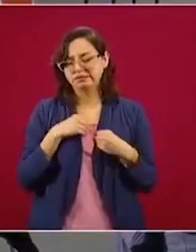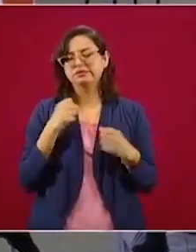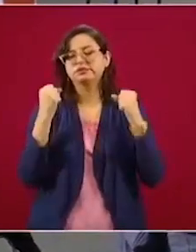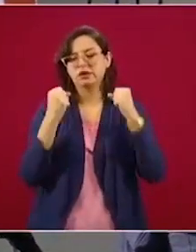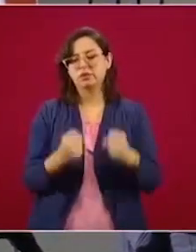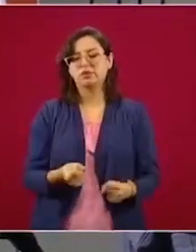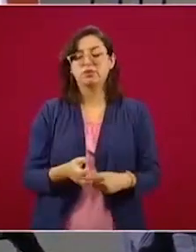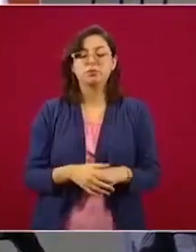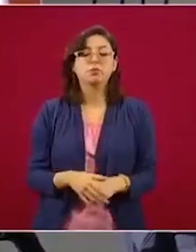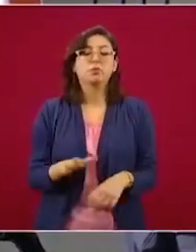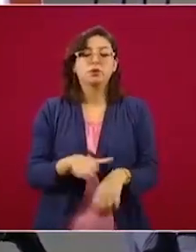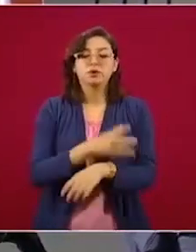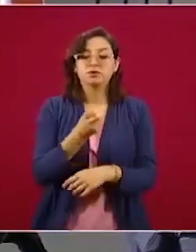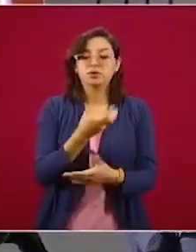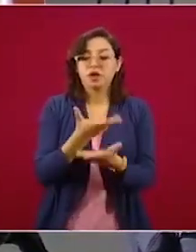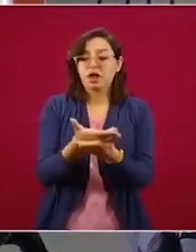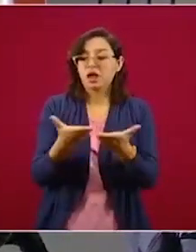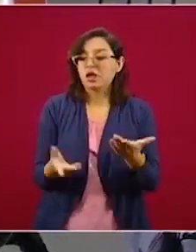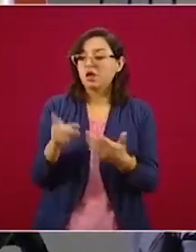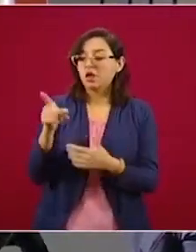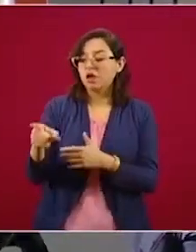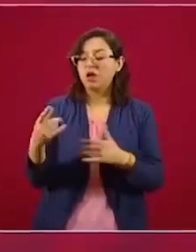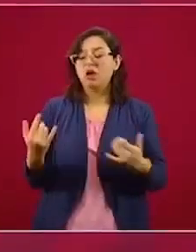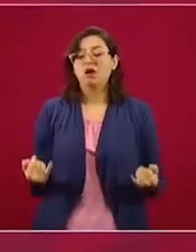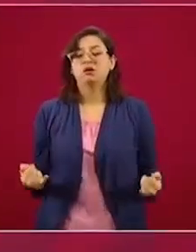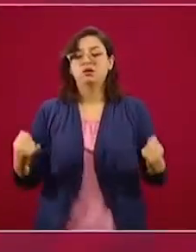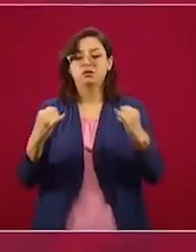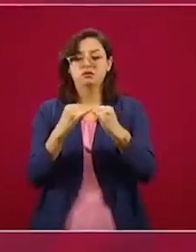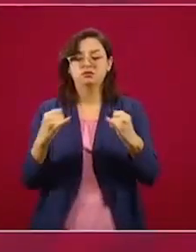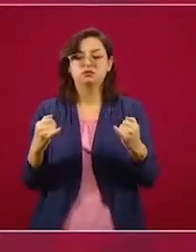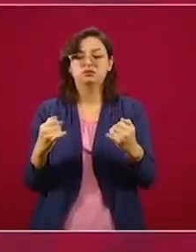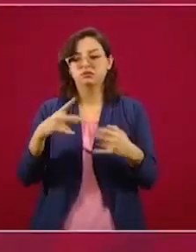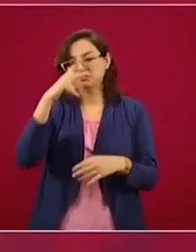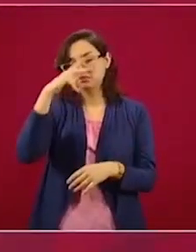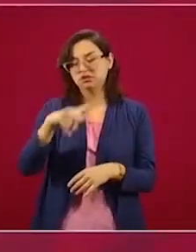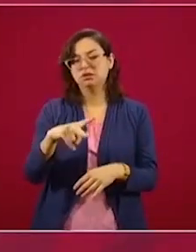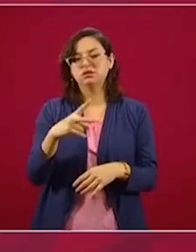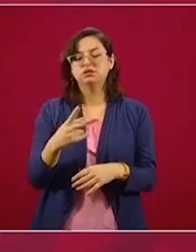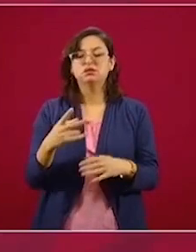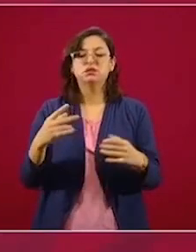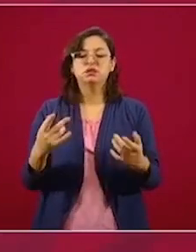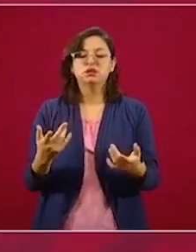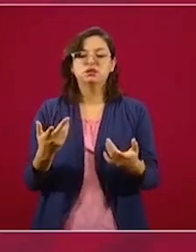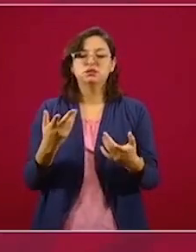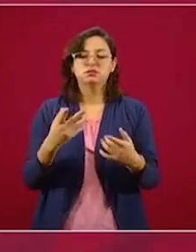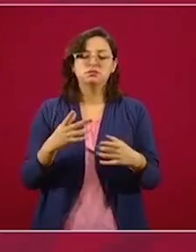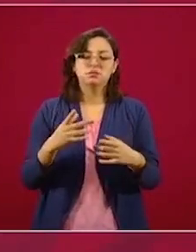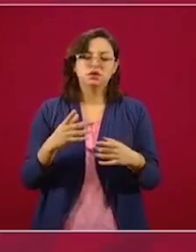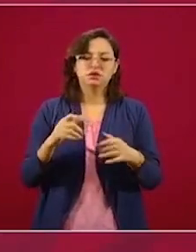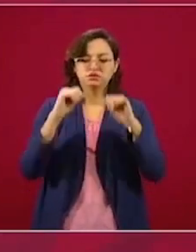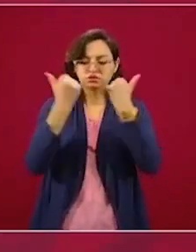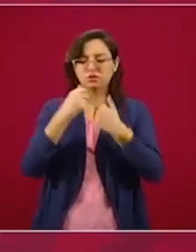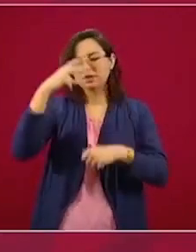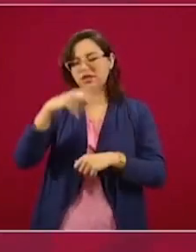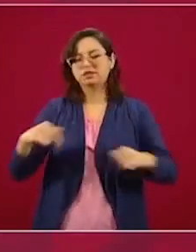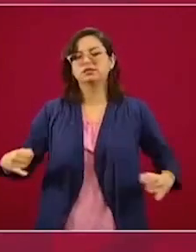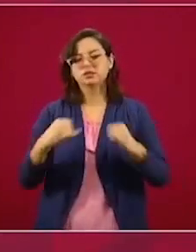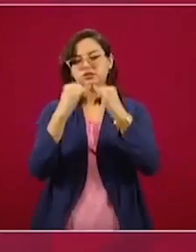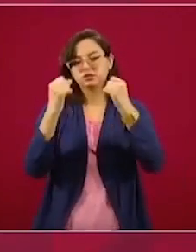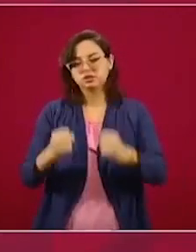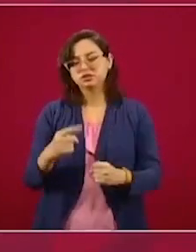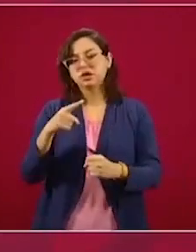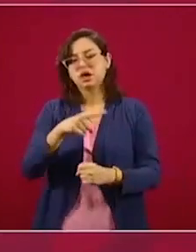que la Asociación Mexicana de Instituciones de Salud ofrecerá un apoyo solidario al personal médico que trabaja y a los